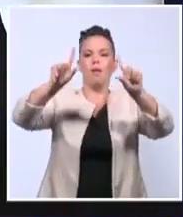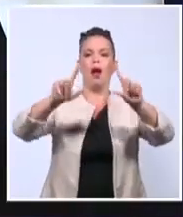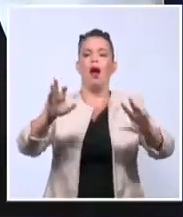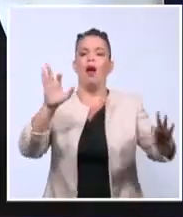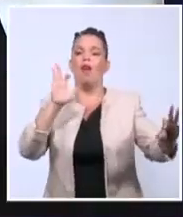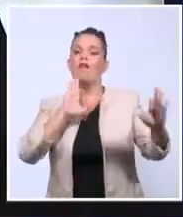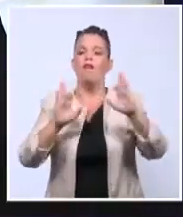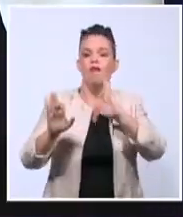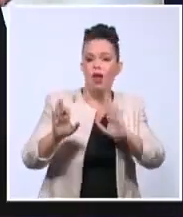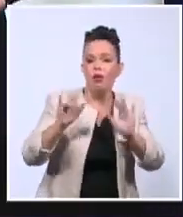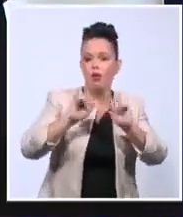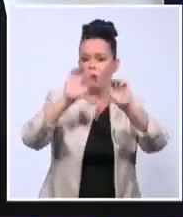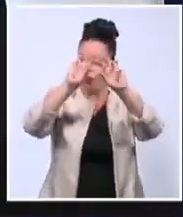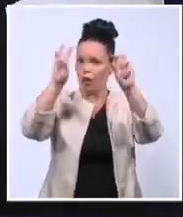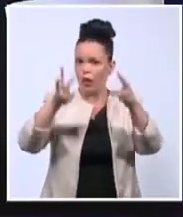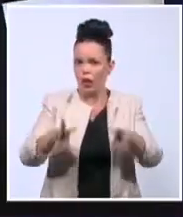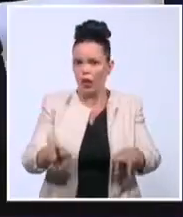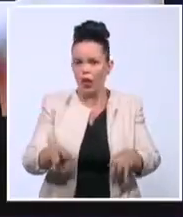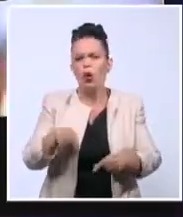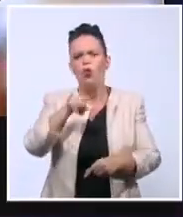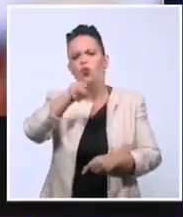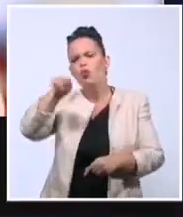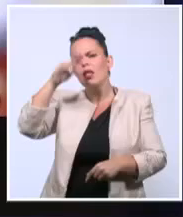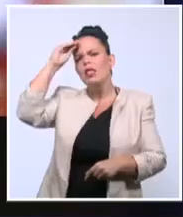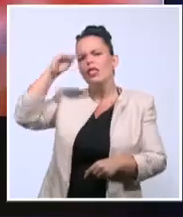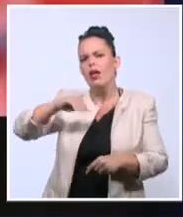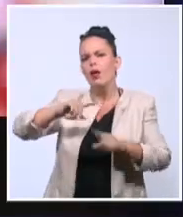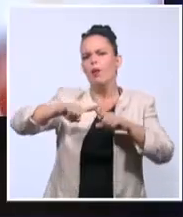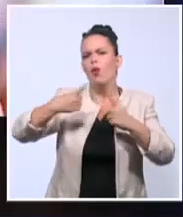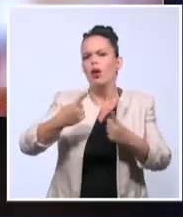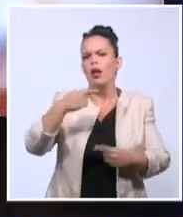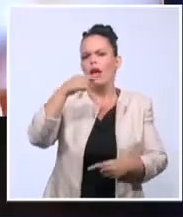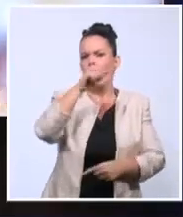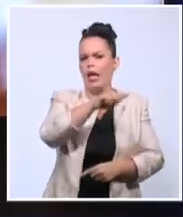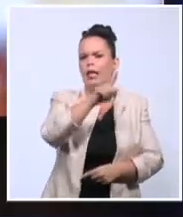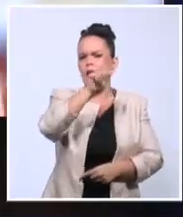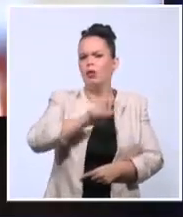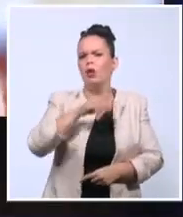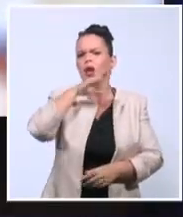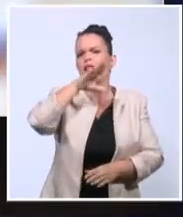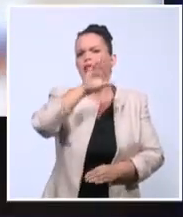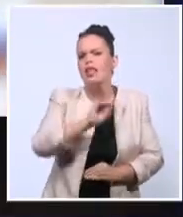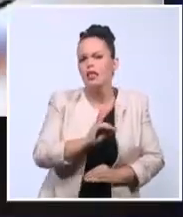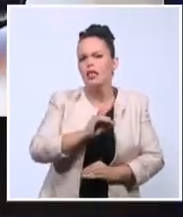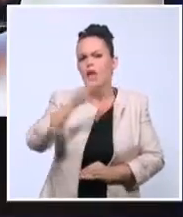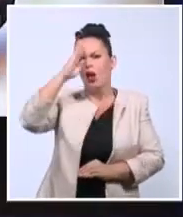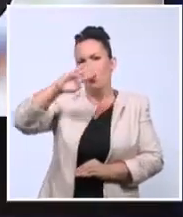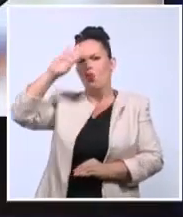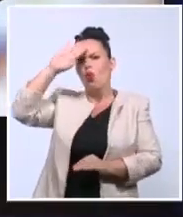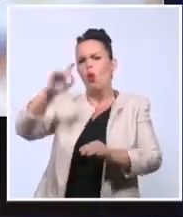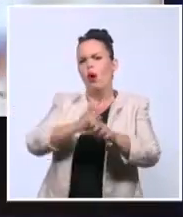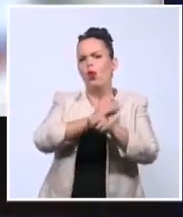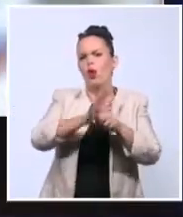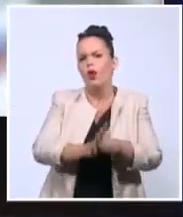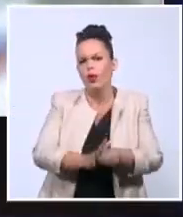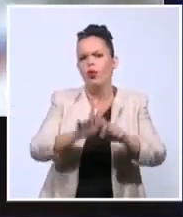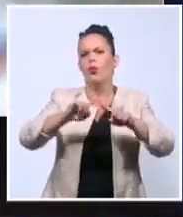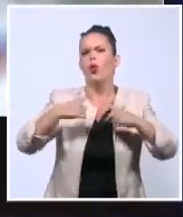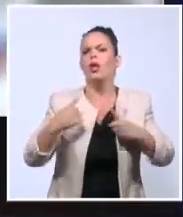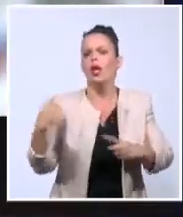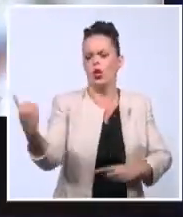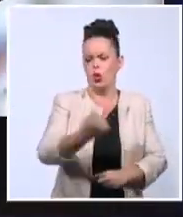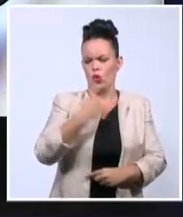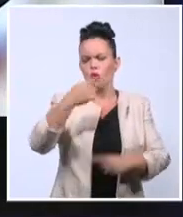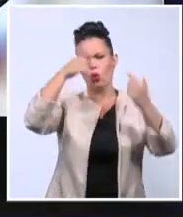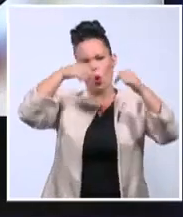usted sabe por qué, según él, en Cuba tenemos COVID-19. ¿Por qué somos nosotros uno de los más de 180 países con